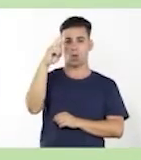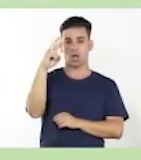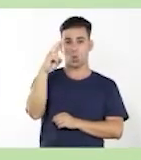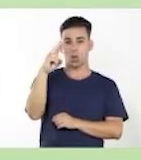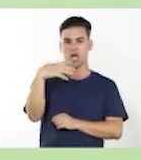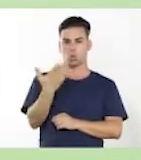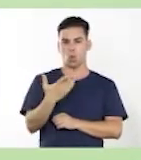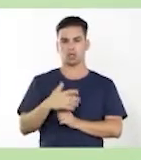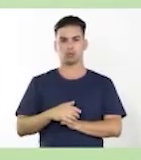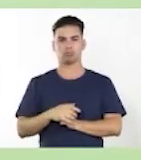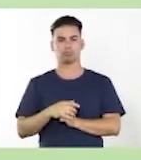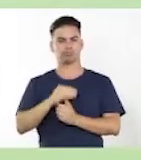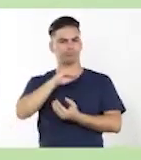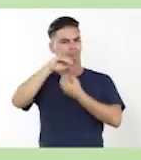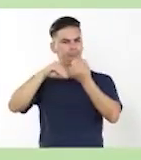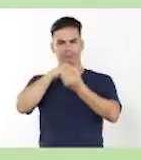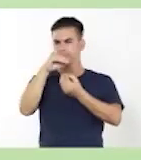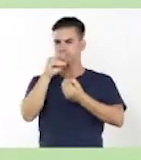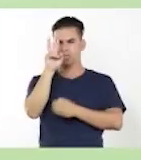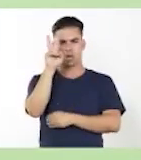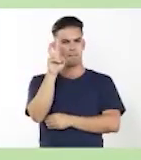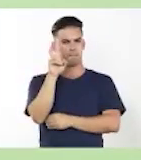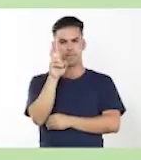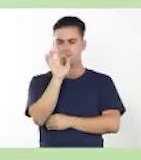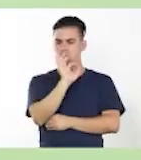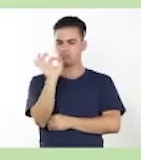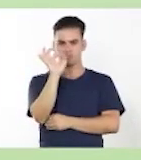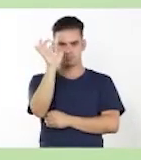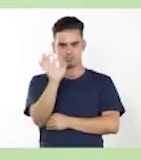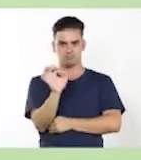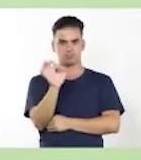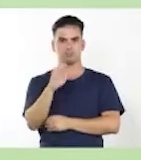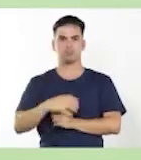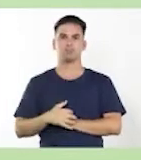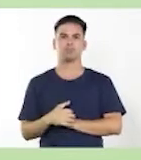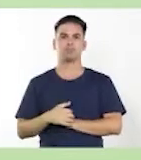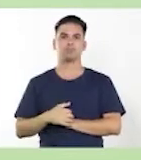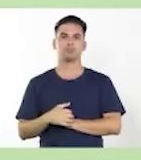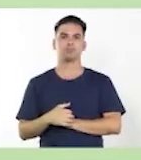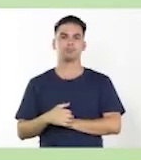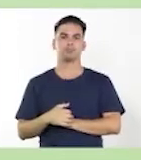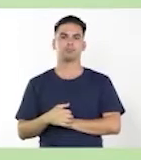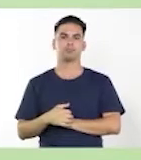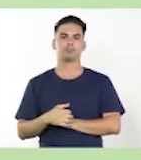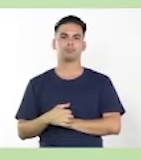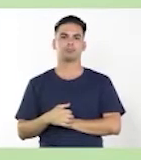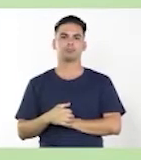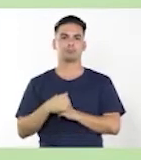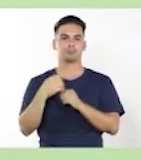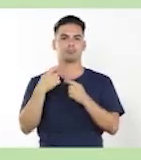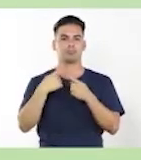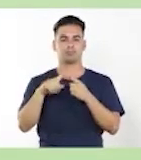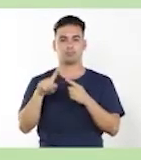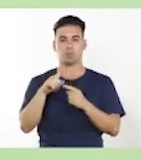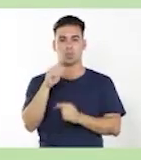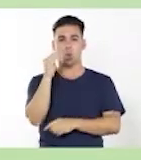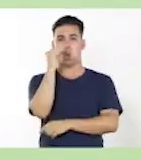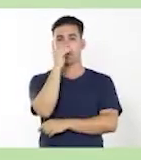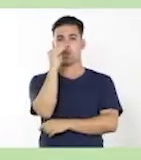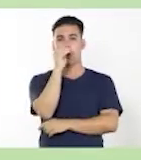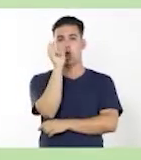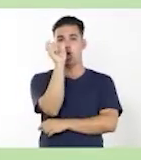alterable, cuando no se altera su sonido. Y tenemos los verbos modelos,